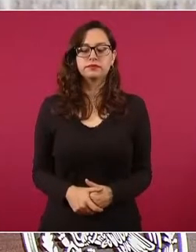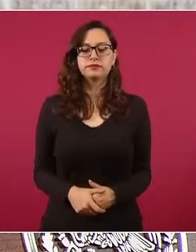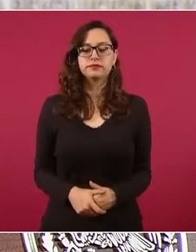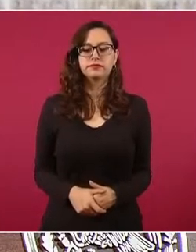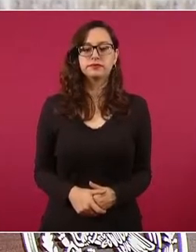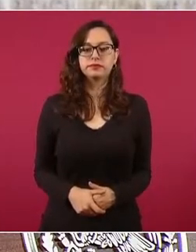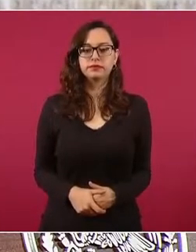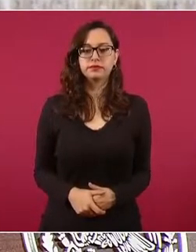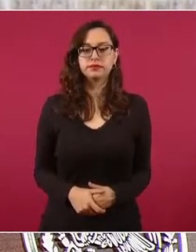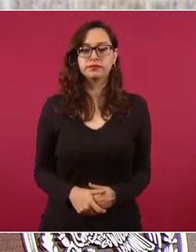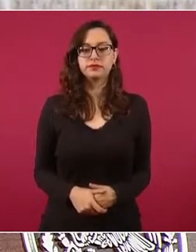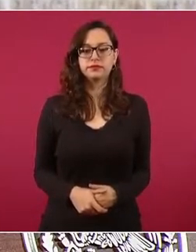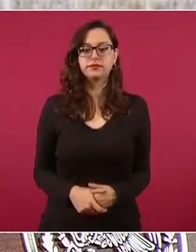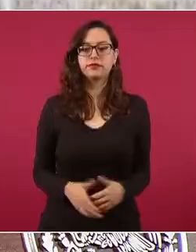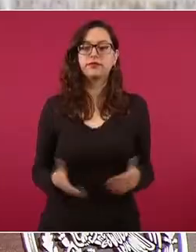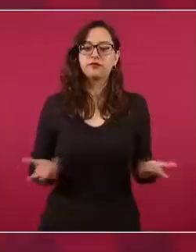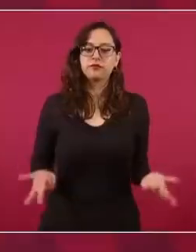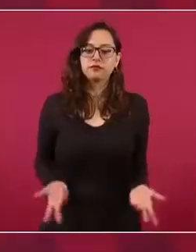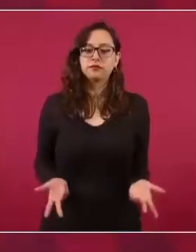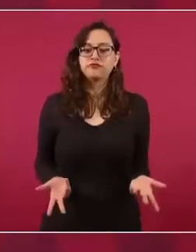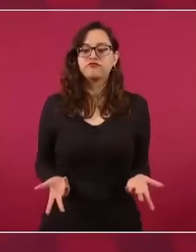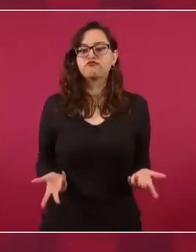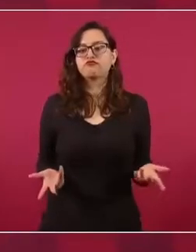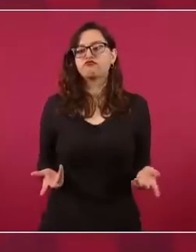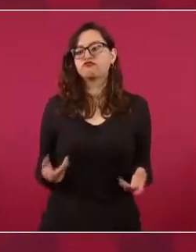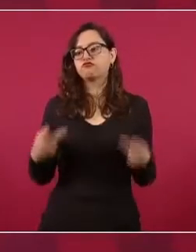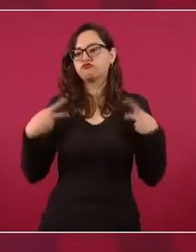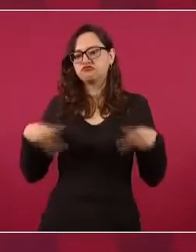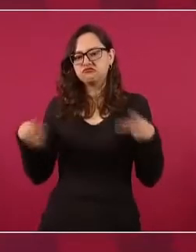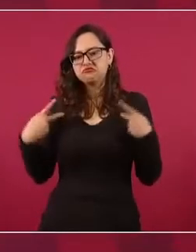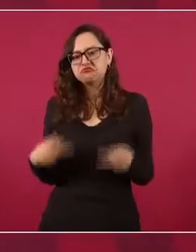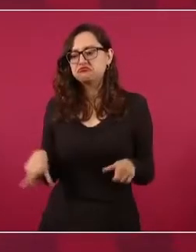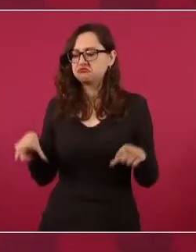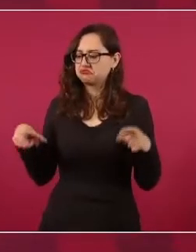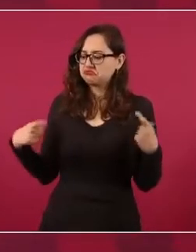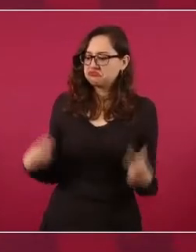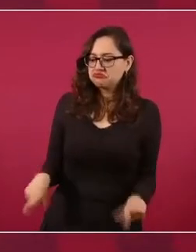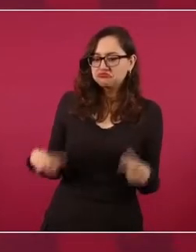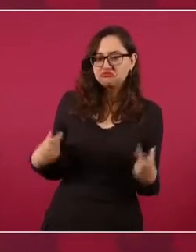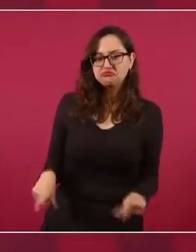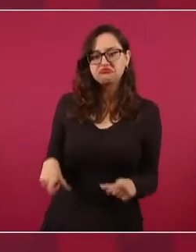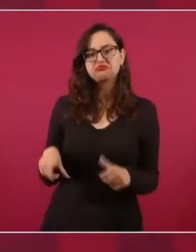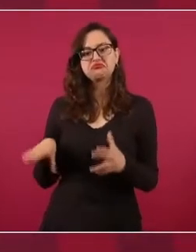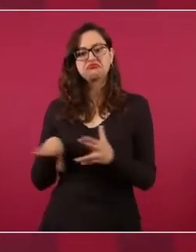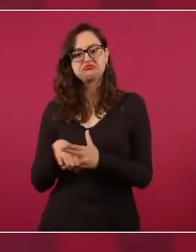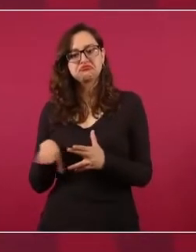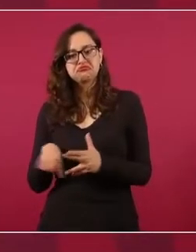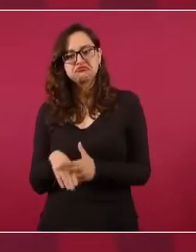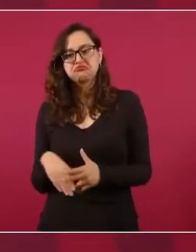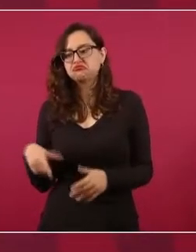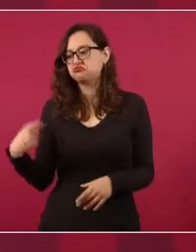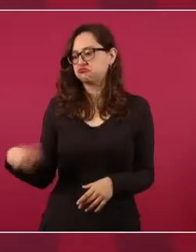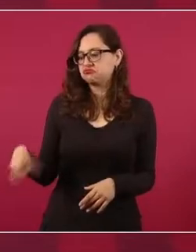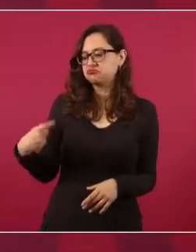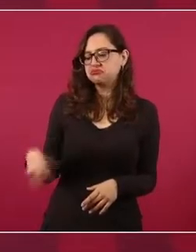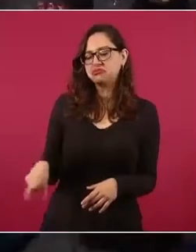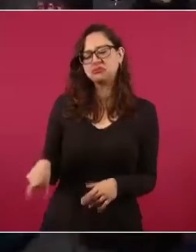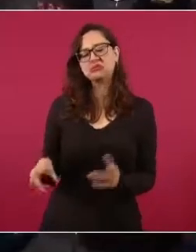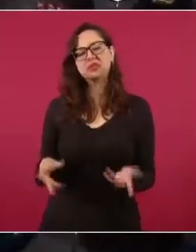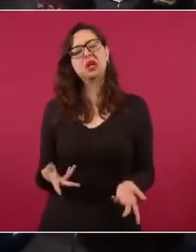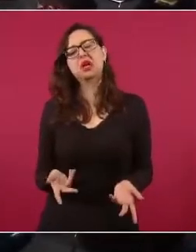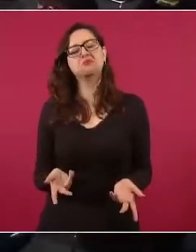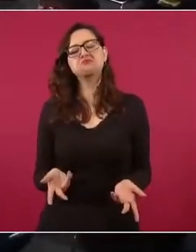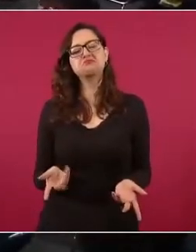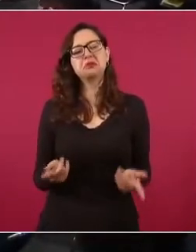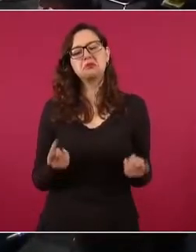Y sectores medios y altos son más conservadores.